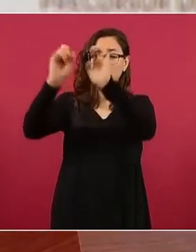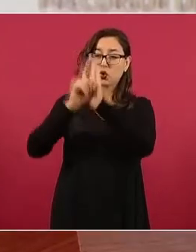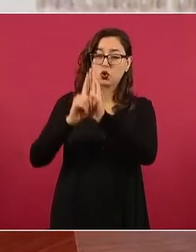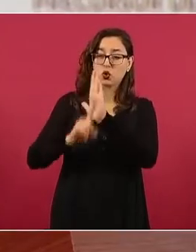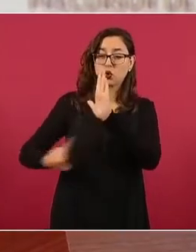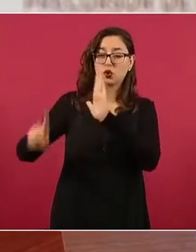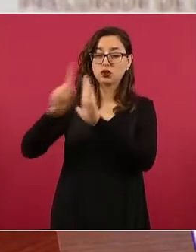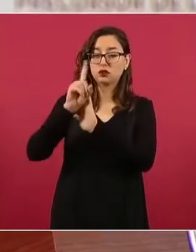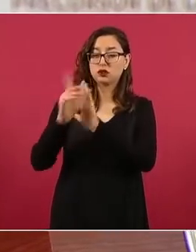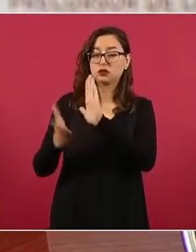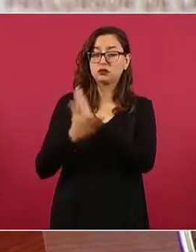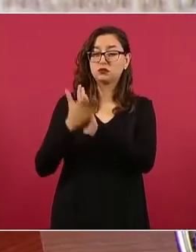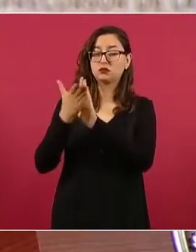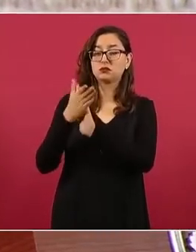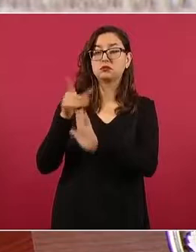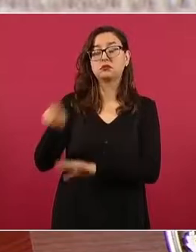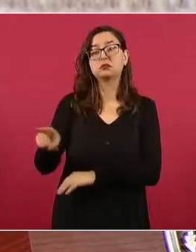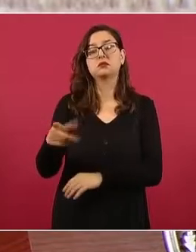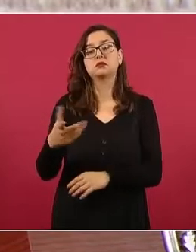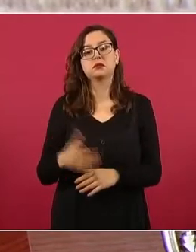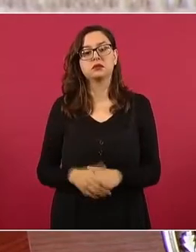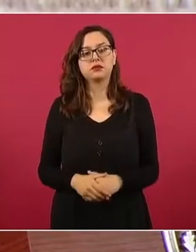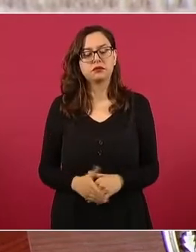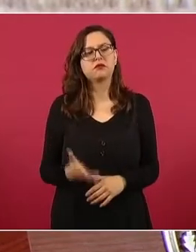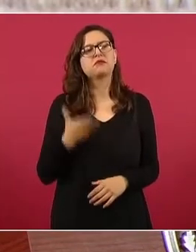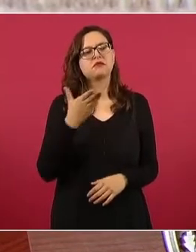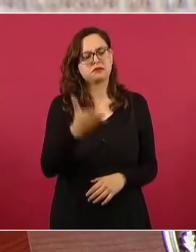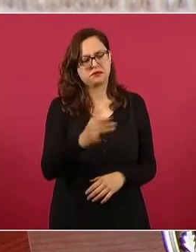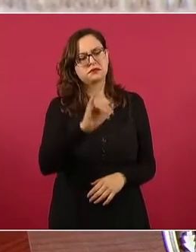pedía departamentos.